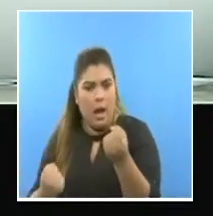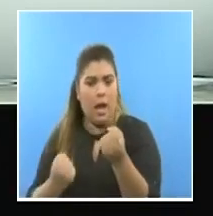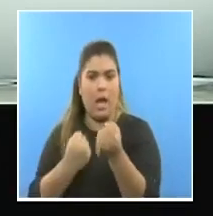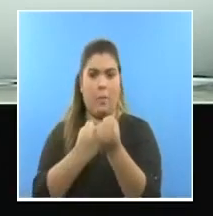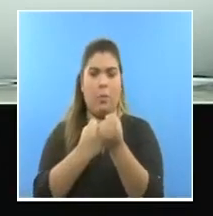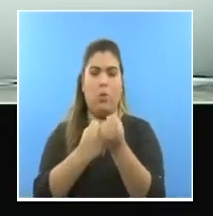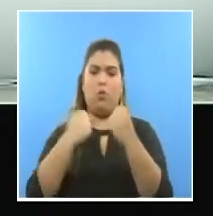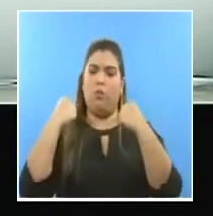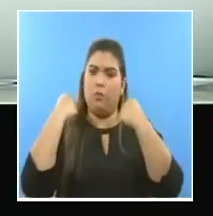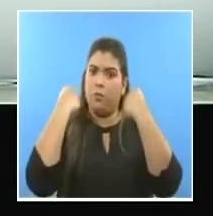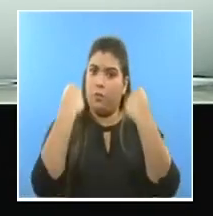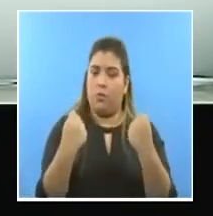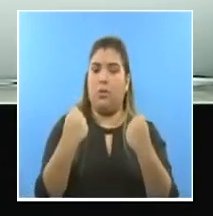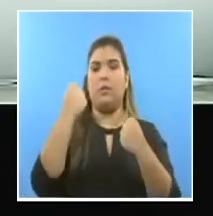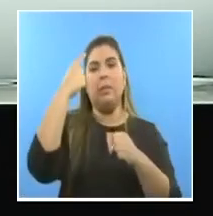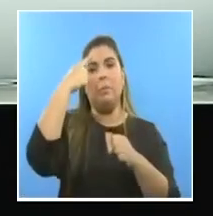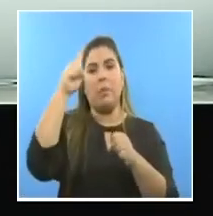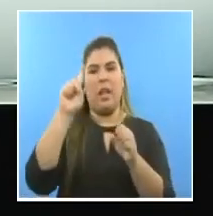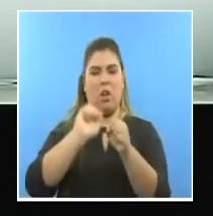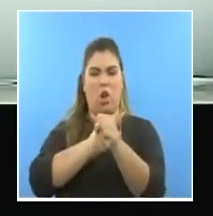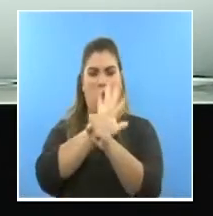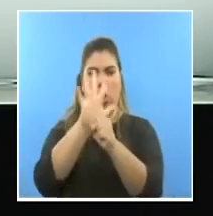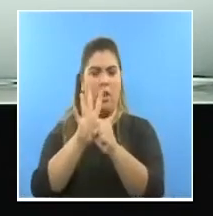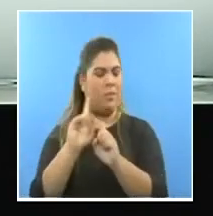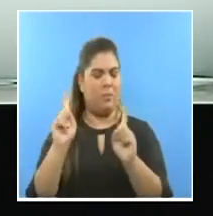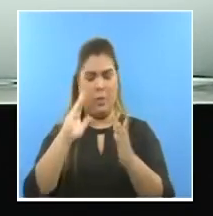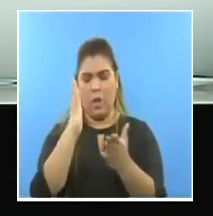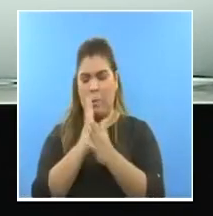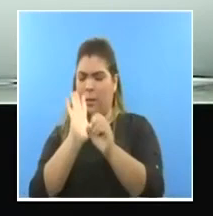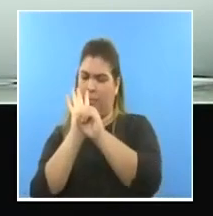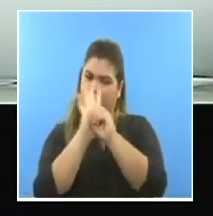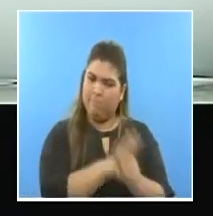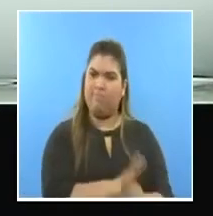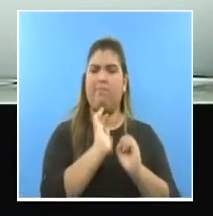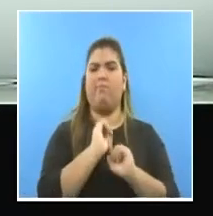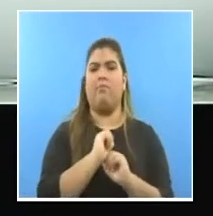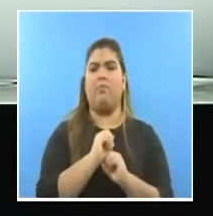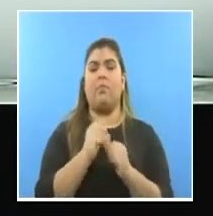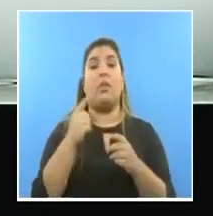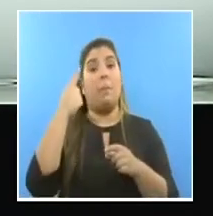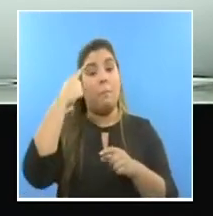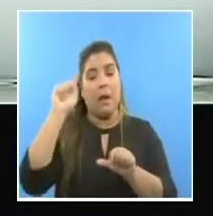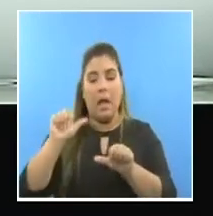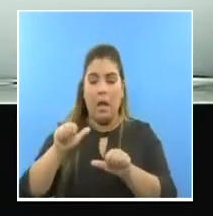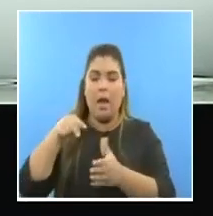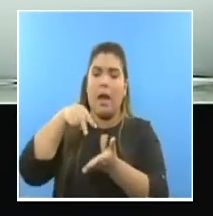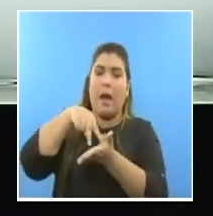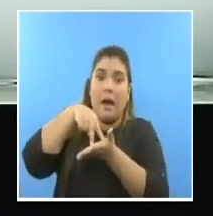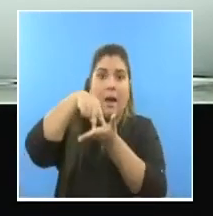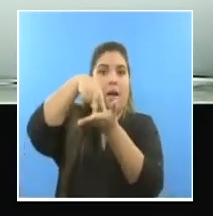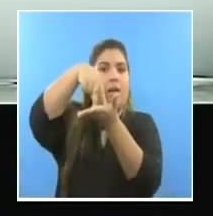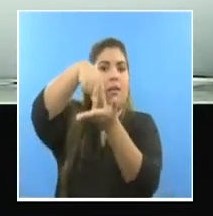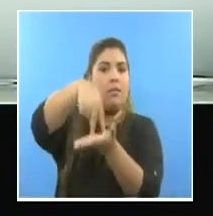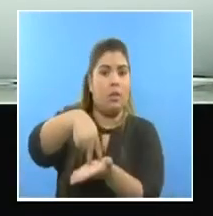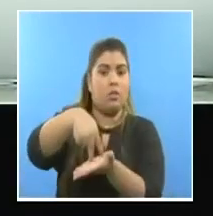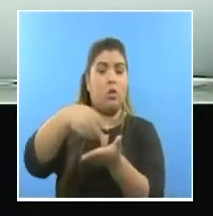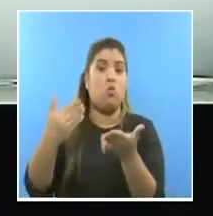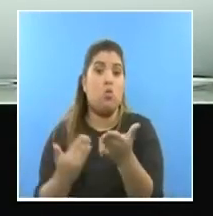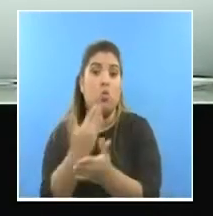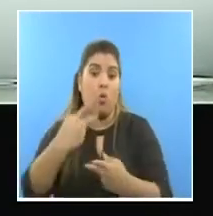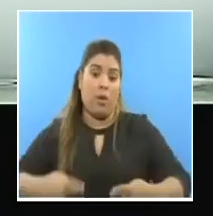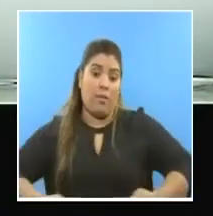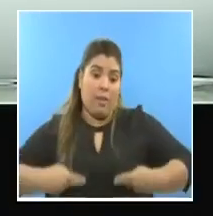propósitos de derrotar la pandemia, de avanzar prontamente hacia la nueva normalidad y afirmar la